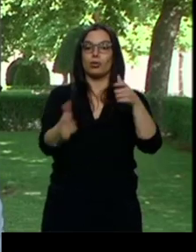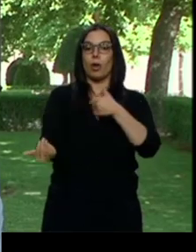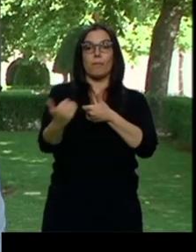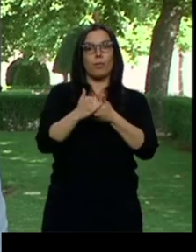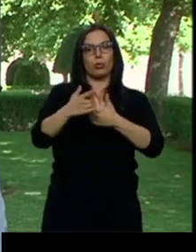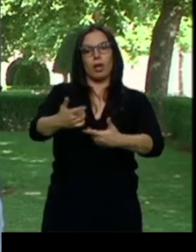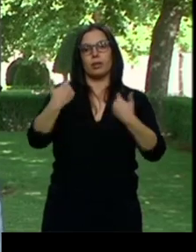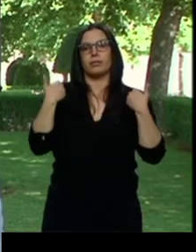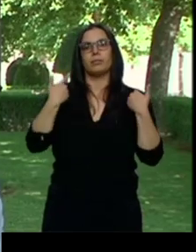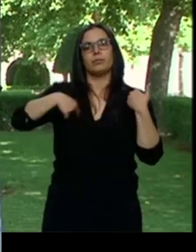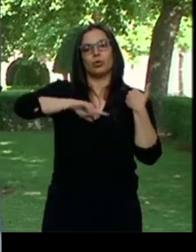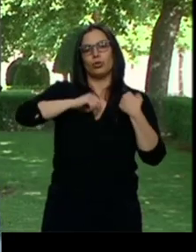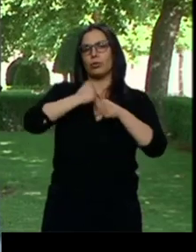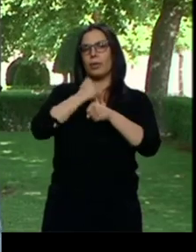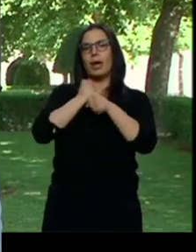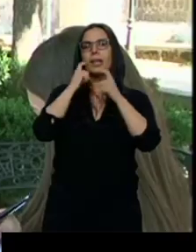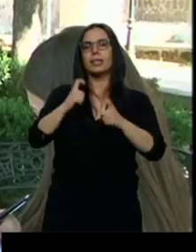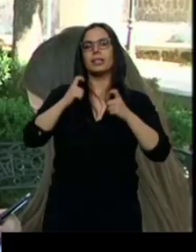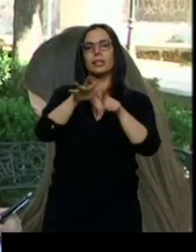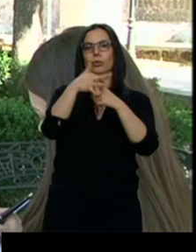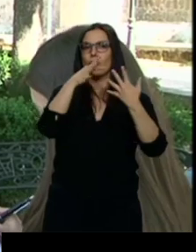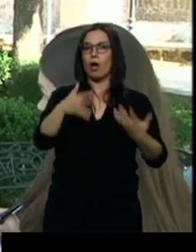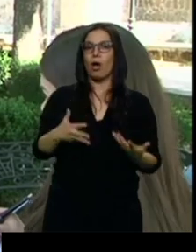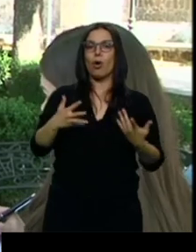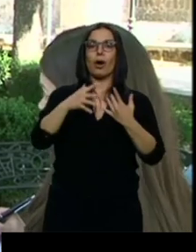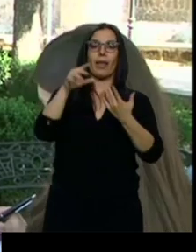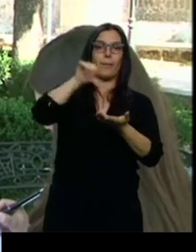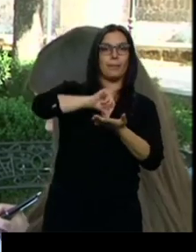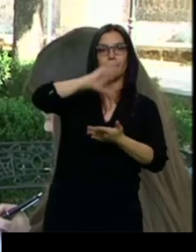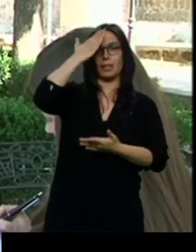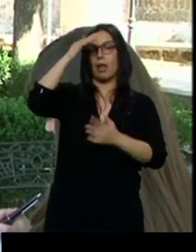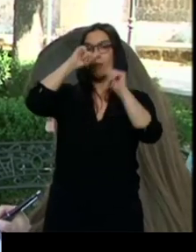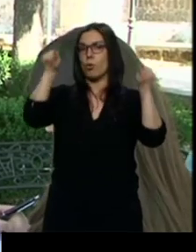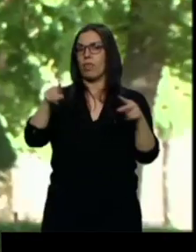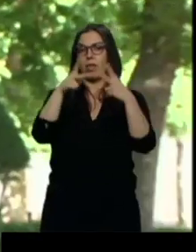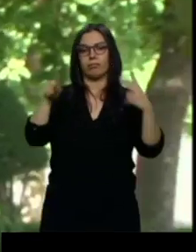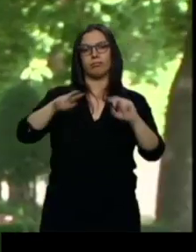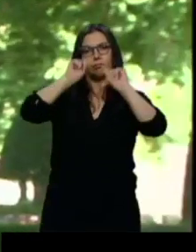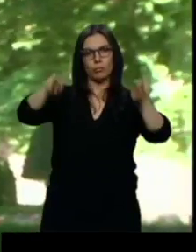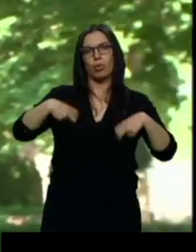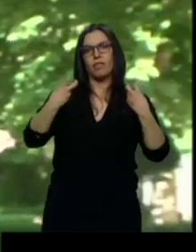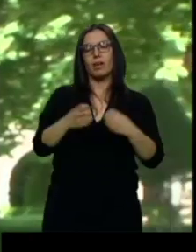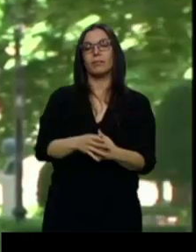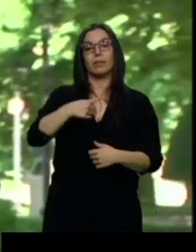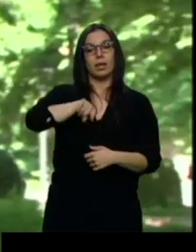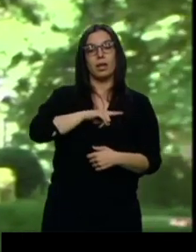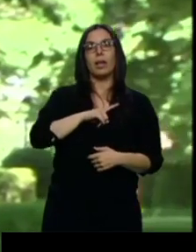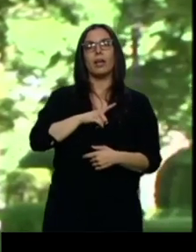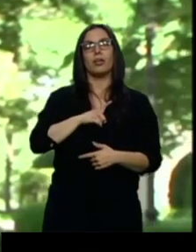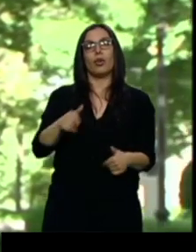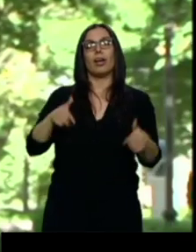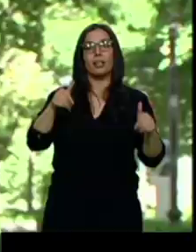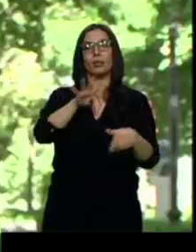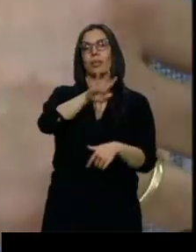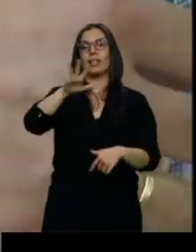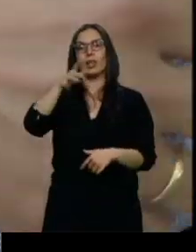modificar la actual situación tanto de la capital como de la provincia. Precisamente en la provincia abulense presentaron candidaturas a 45 municipios ganando